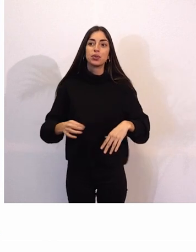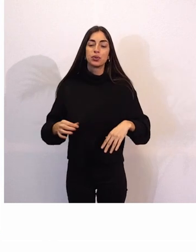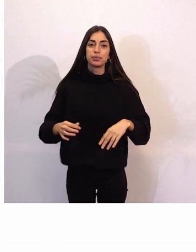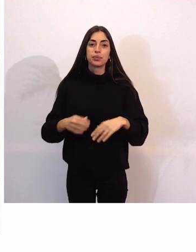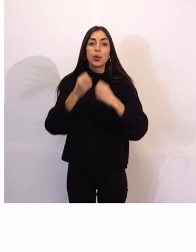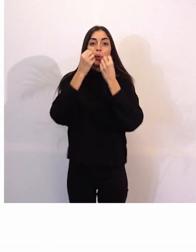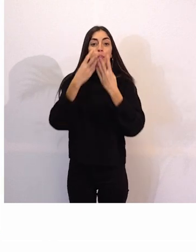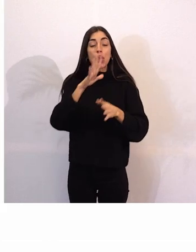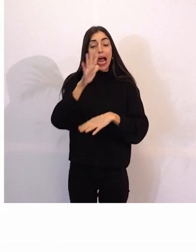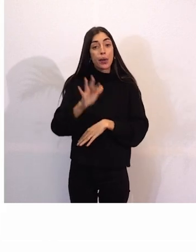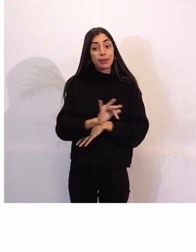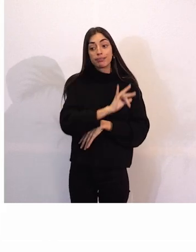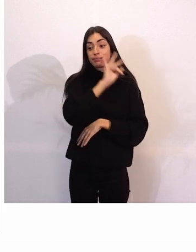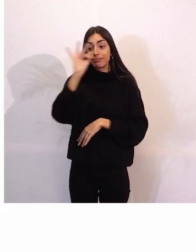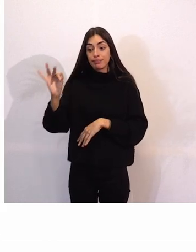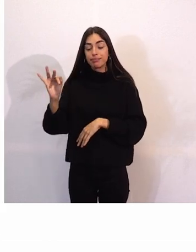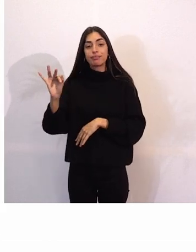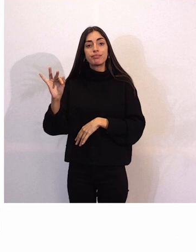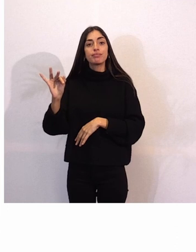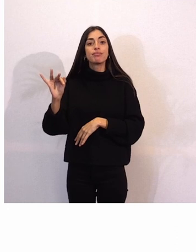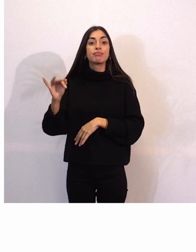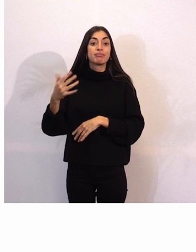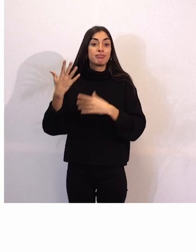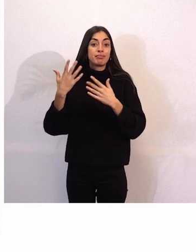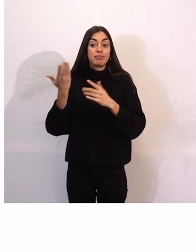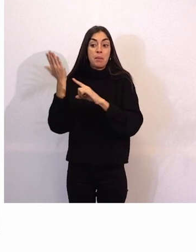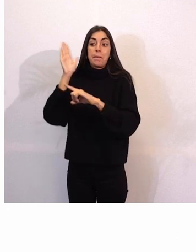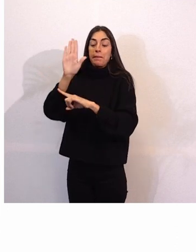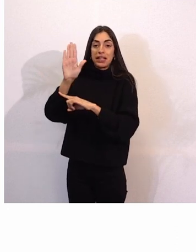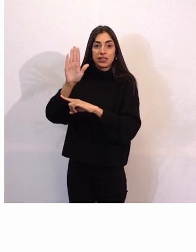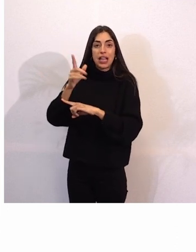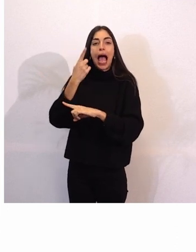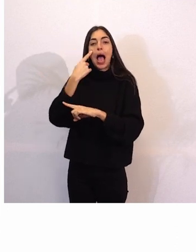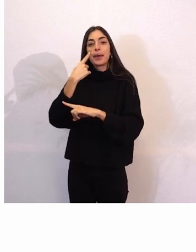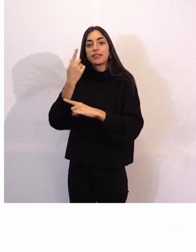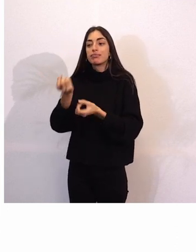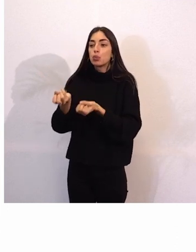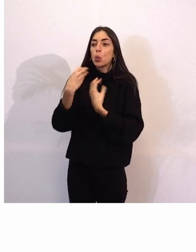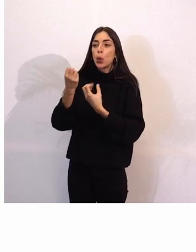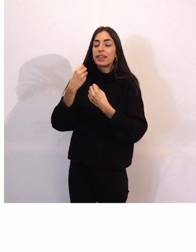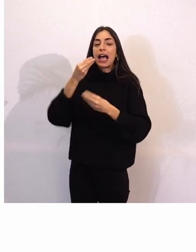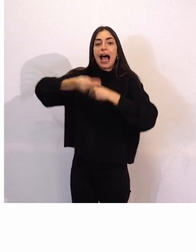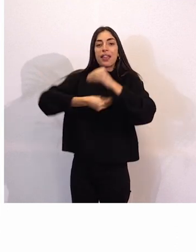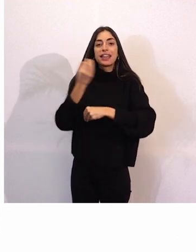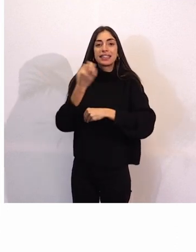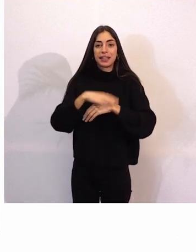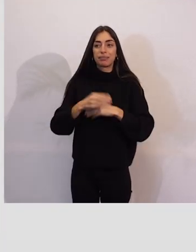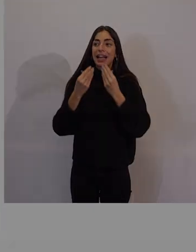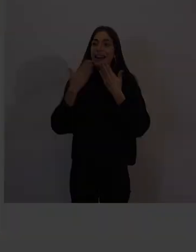Bueno, damos pasos a nuestro maestro de ceremonia y nos cuentan qué es lo que vamos a hacer ahora. Muchas gracias a todos y a todas. Gracias.